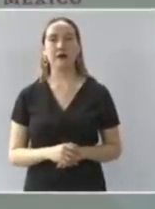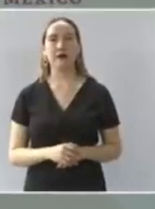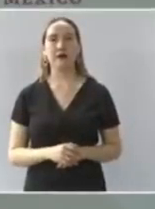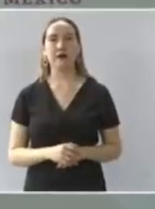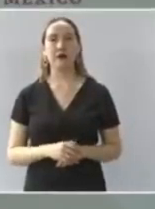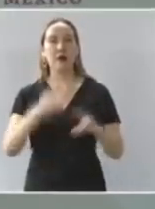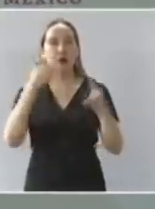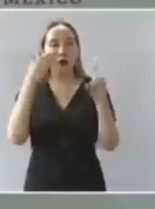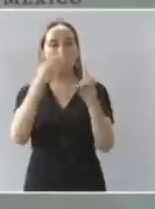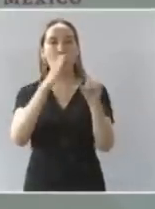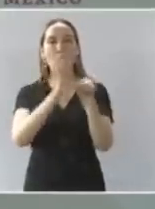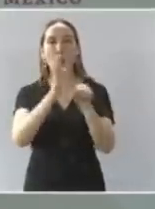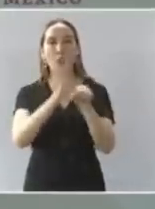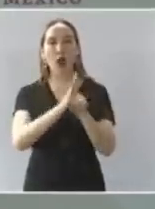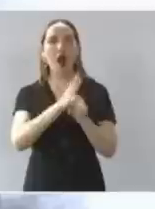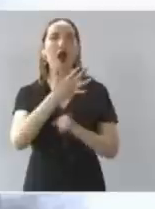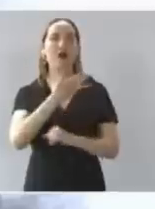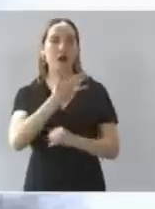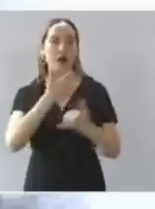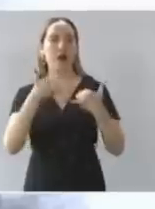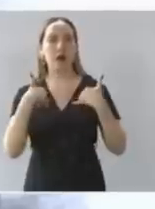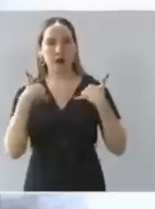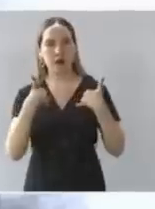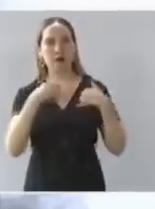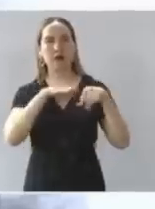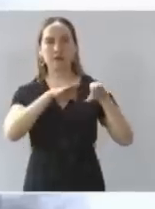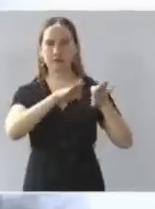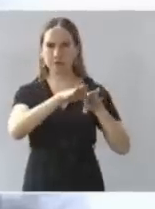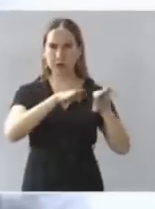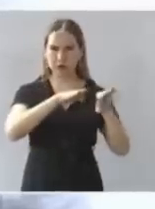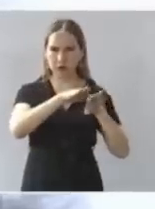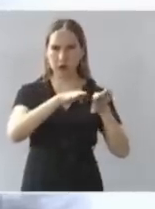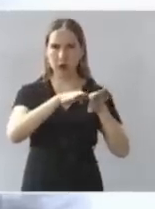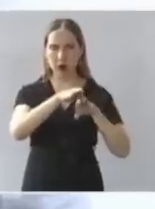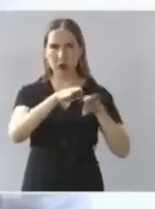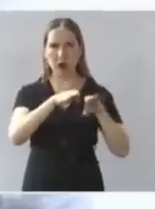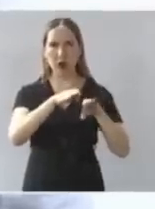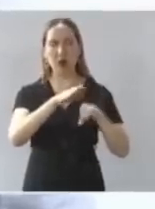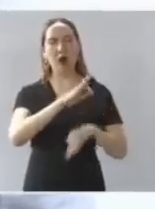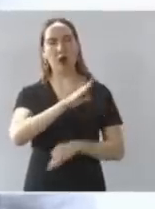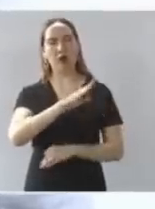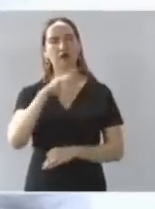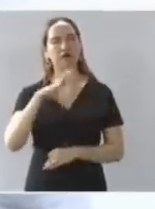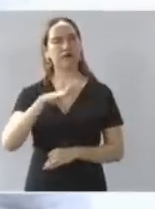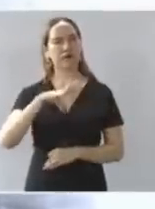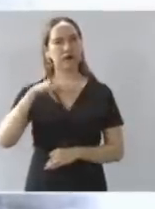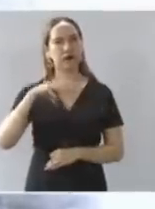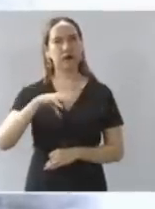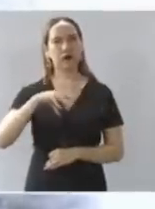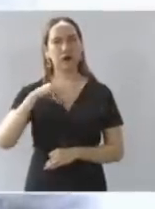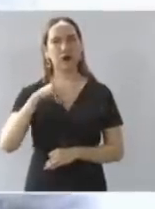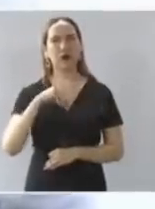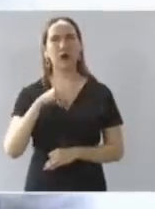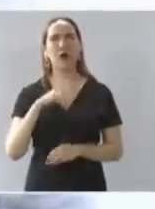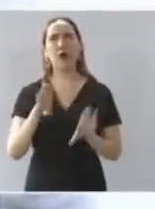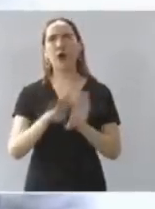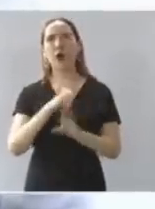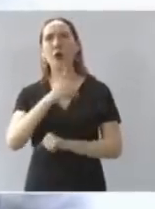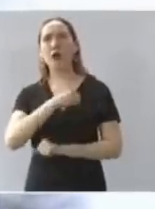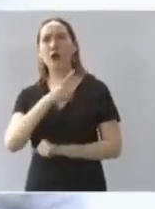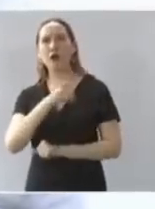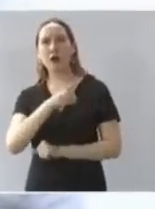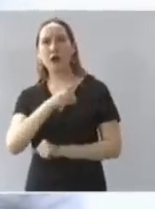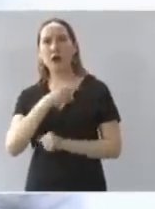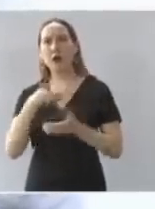tener oportunidad ni de estudio ni de trabajo además que no los enganchen